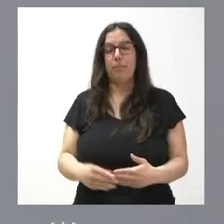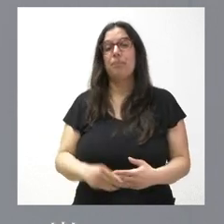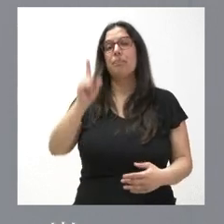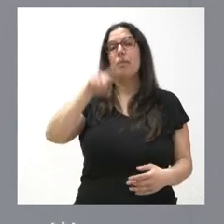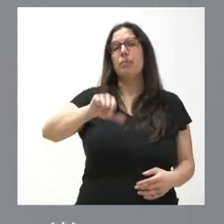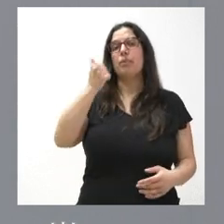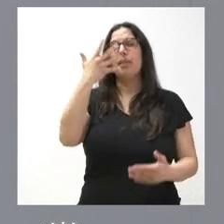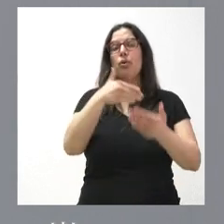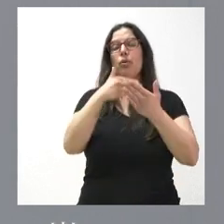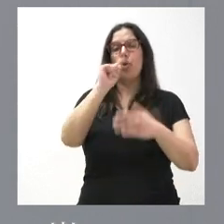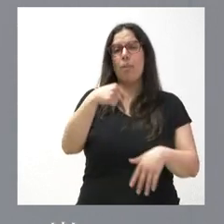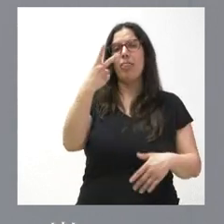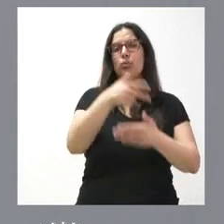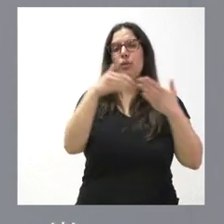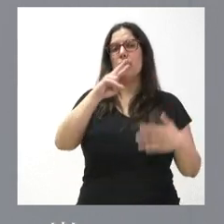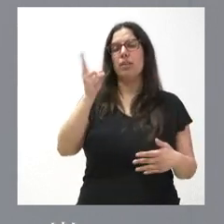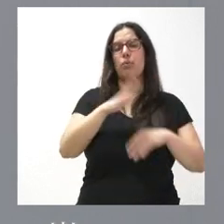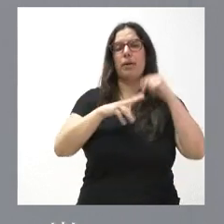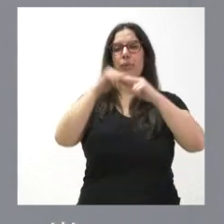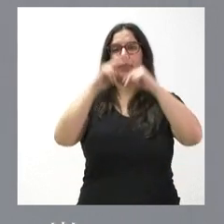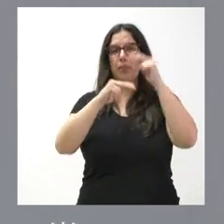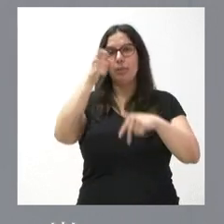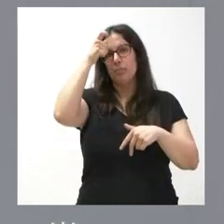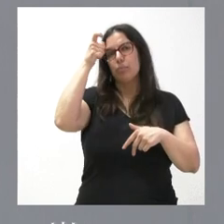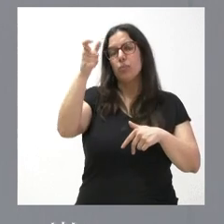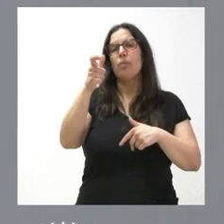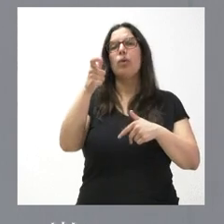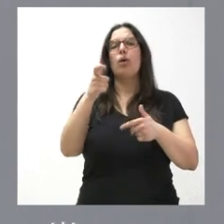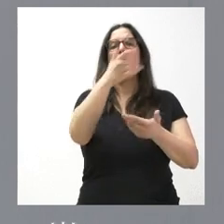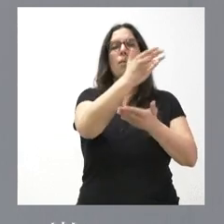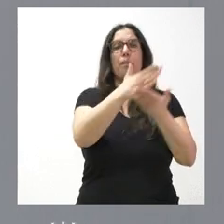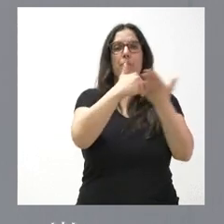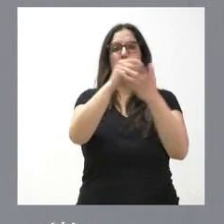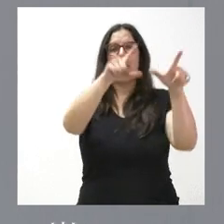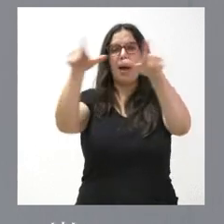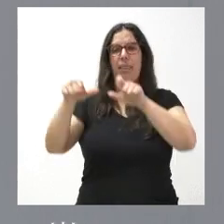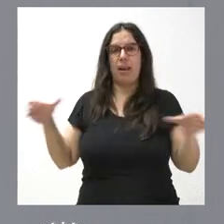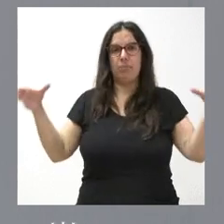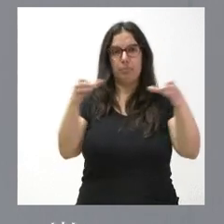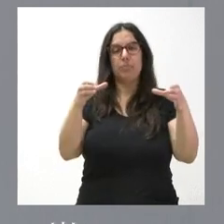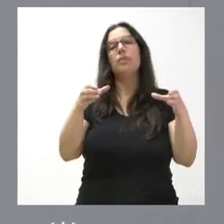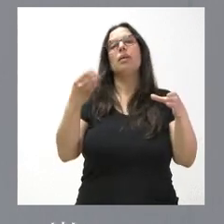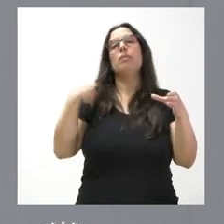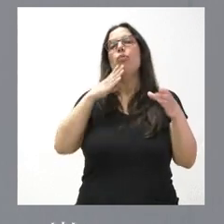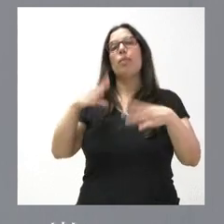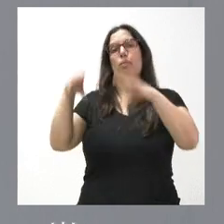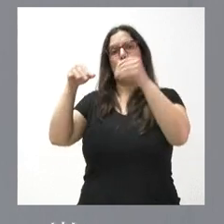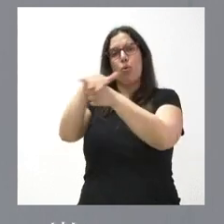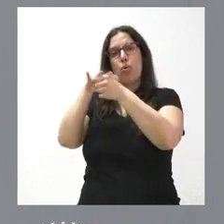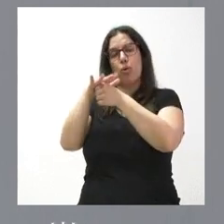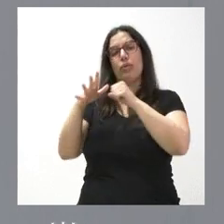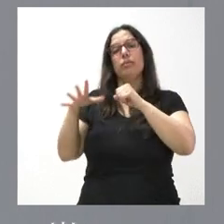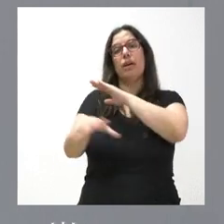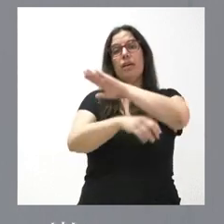,2 millones de euros para la obra de infraestructura rural de concentración parcelaria en la Merindad de Montija, en Burgos. Se financia con fondos